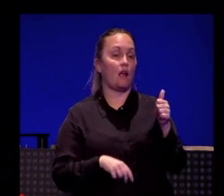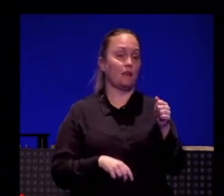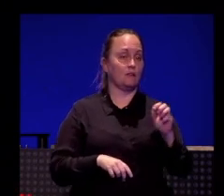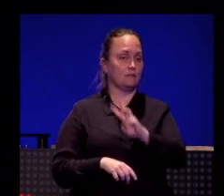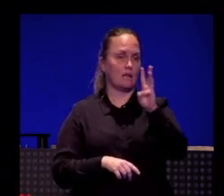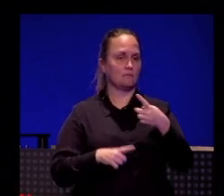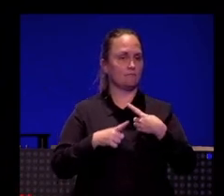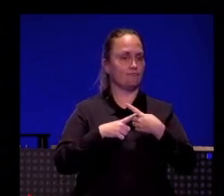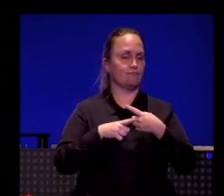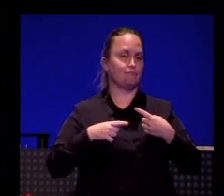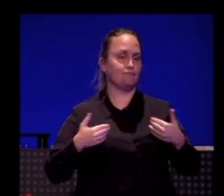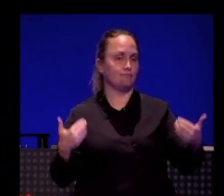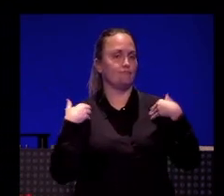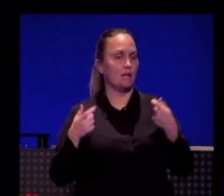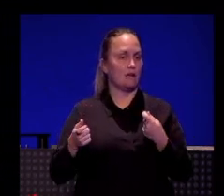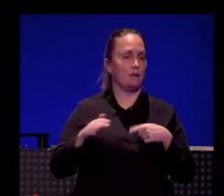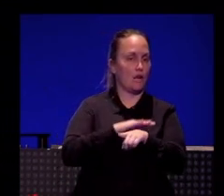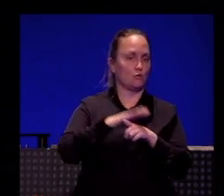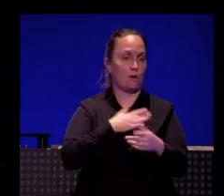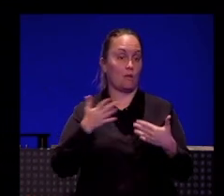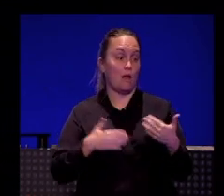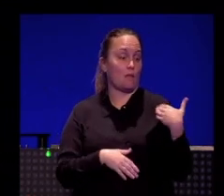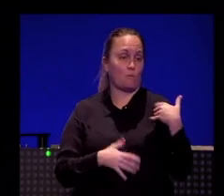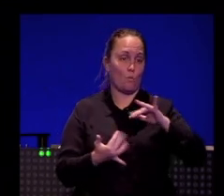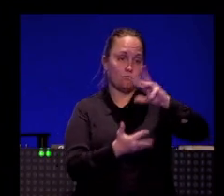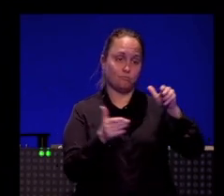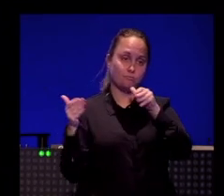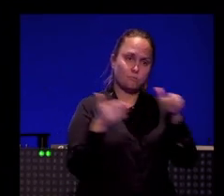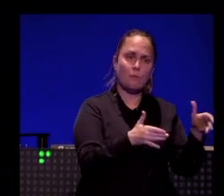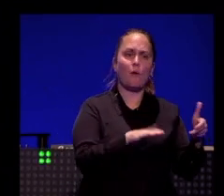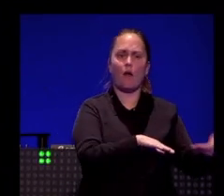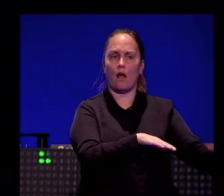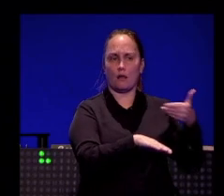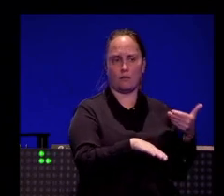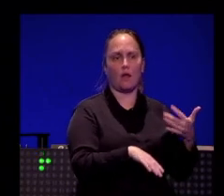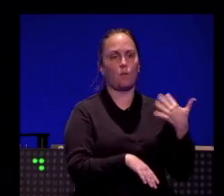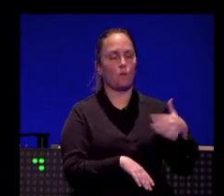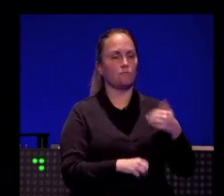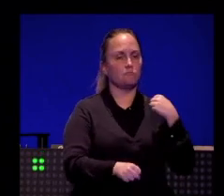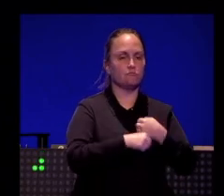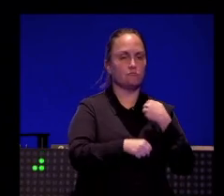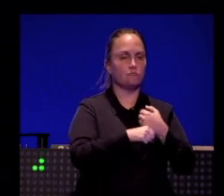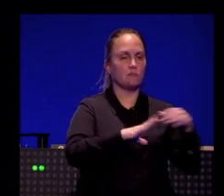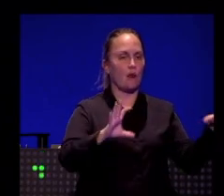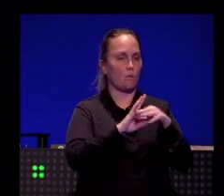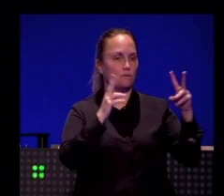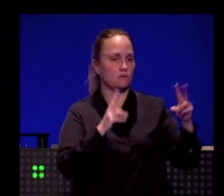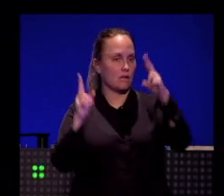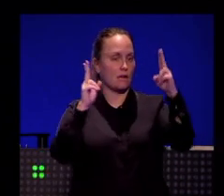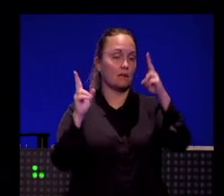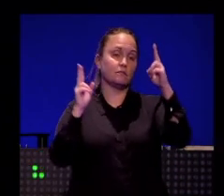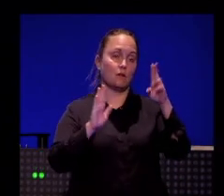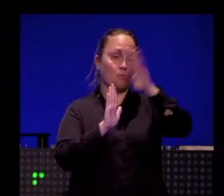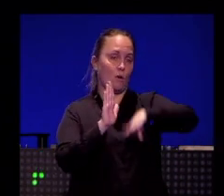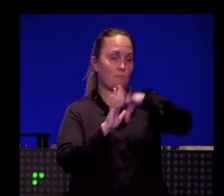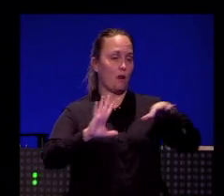Desde hace poquito me he mudado a la parte de informativos, pero he estado muchos años trabajando en series y programas de cadena